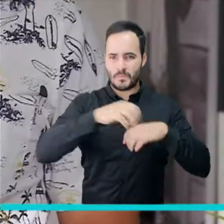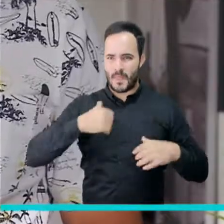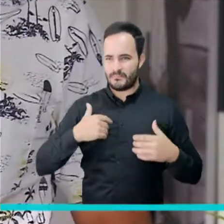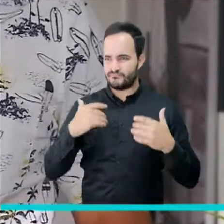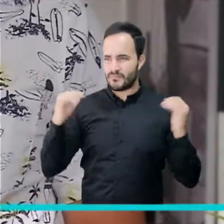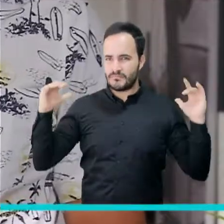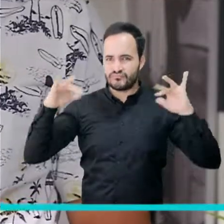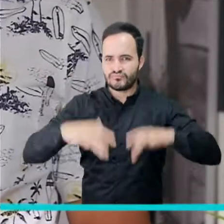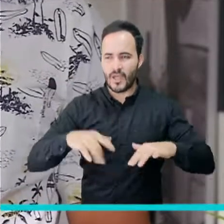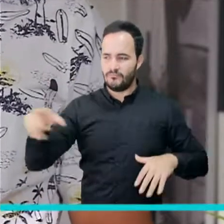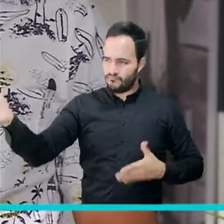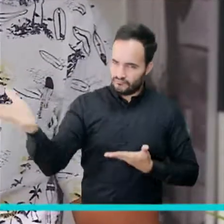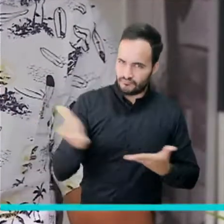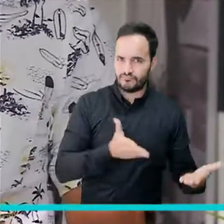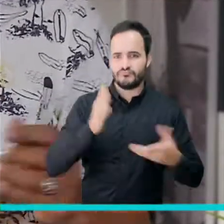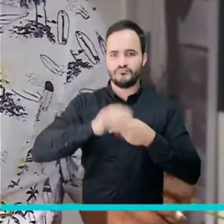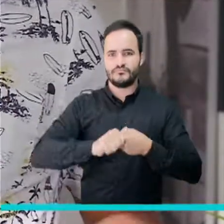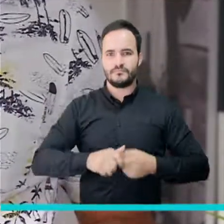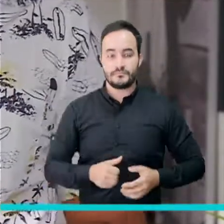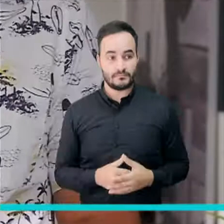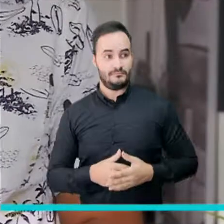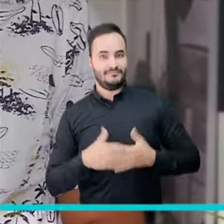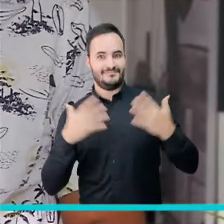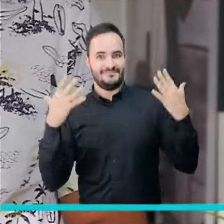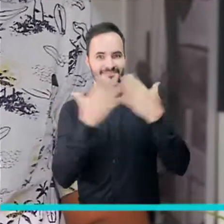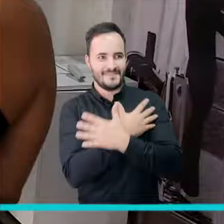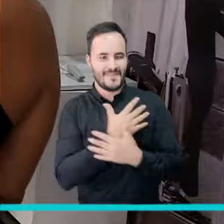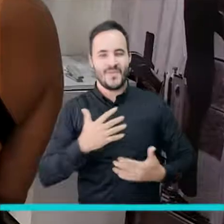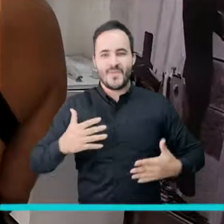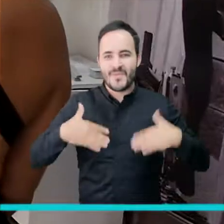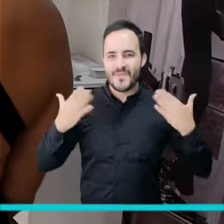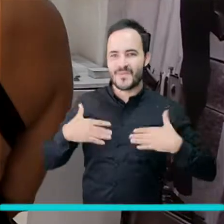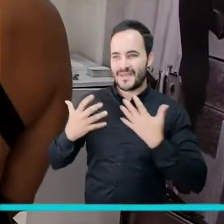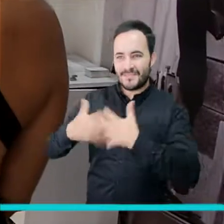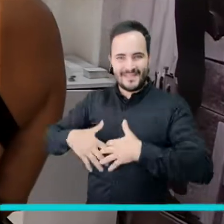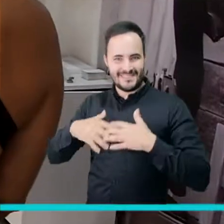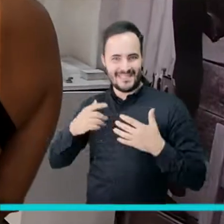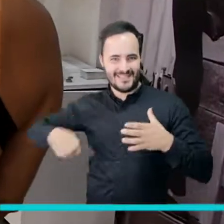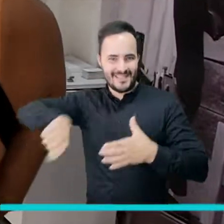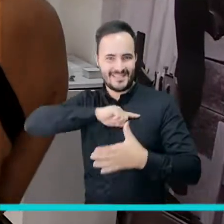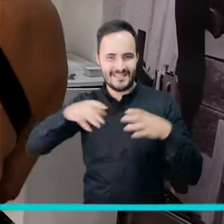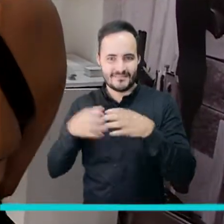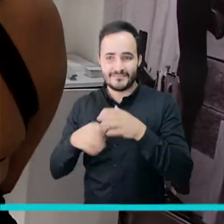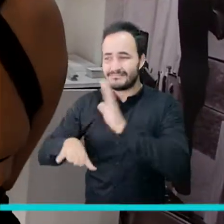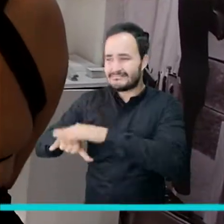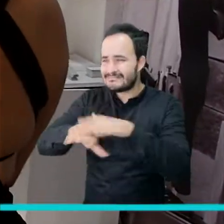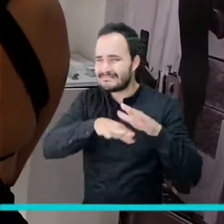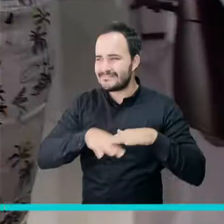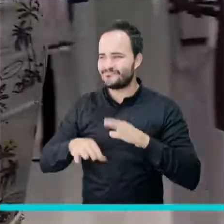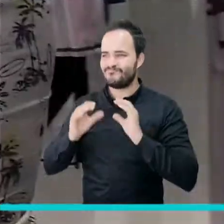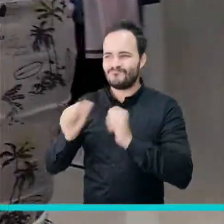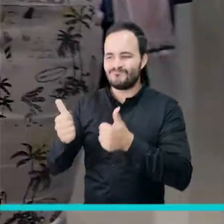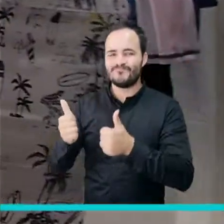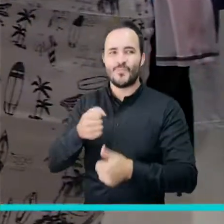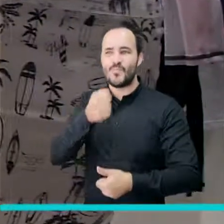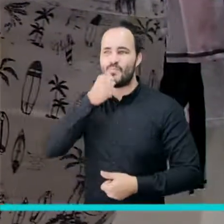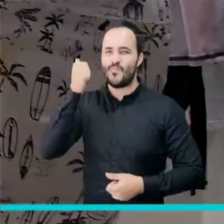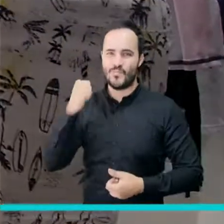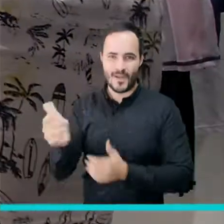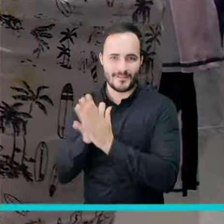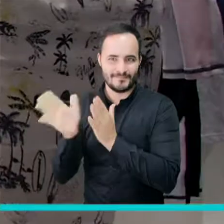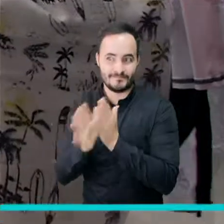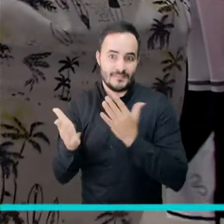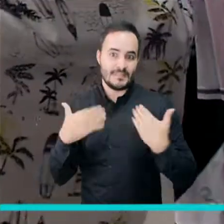Moda. Entonces, de una se le transmitió al equipo de trabajo y todos muy contentos porque íbamos a